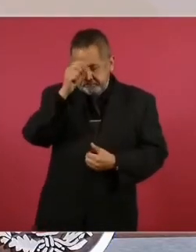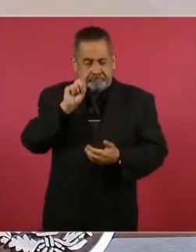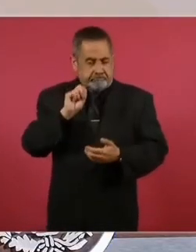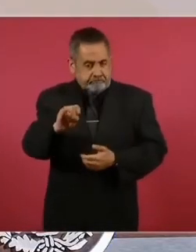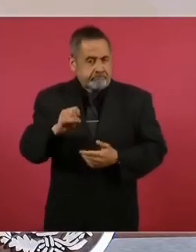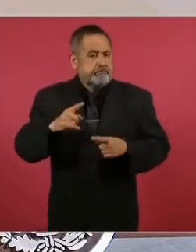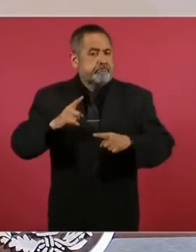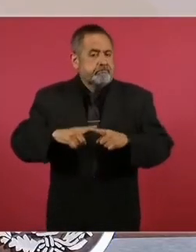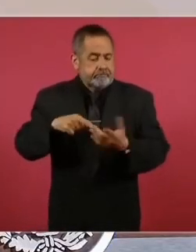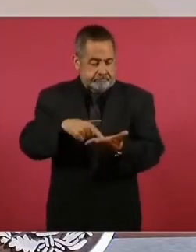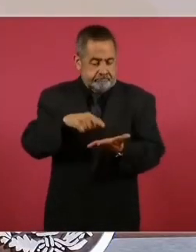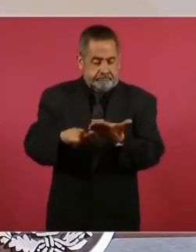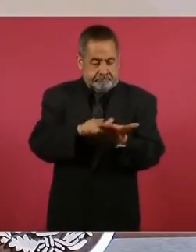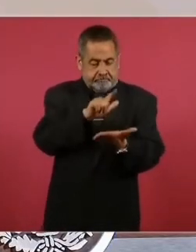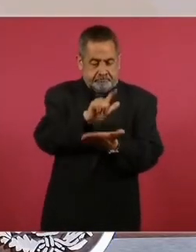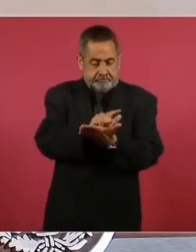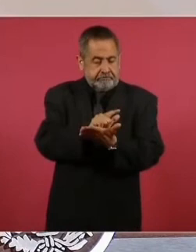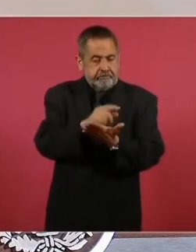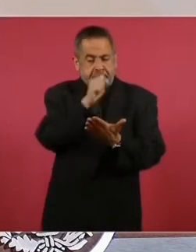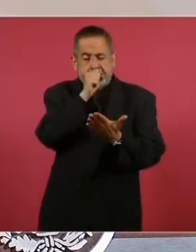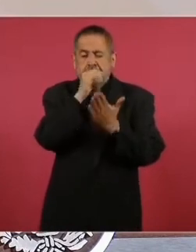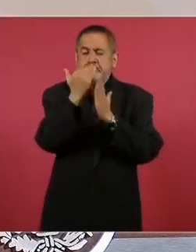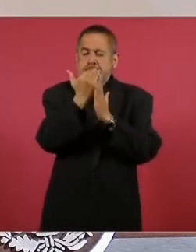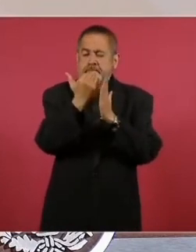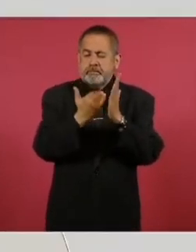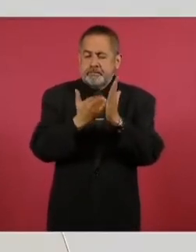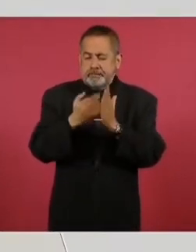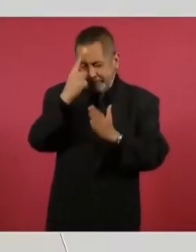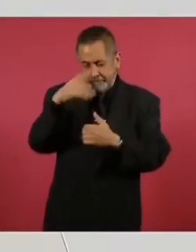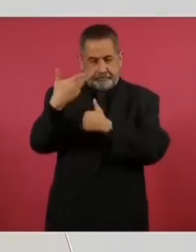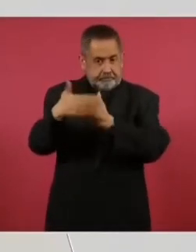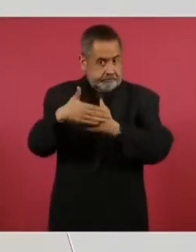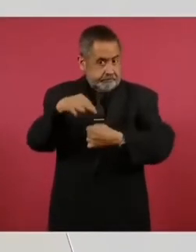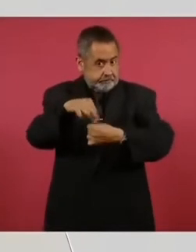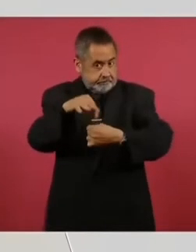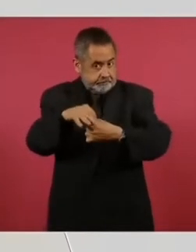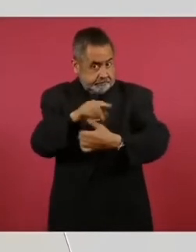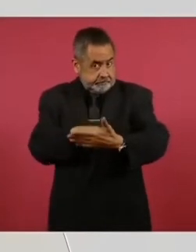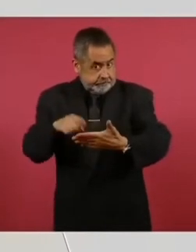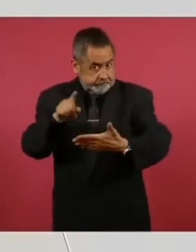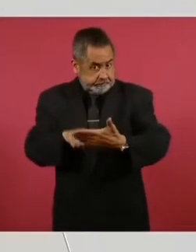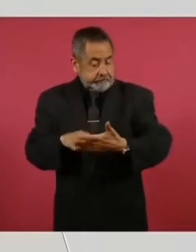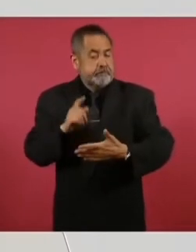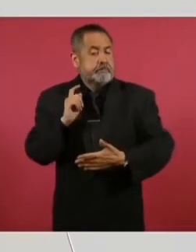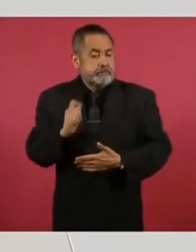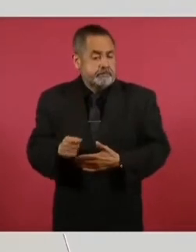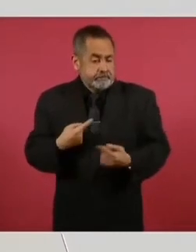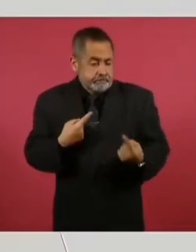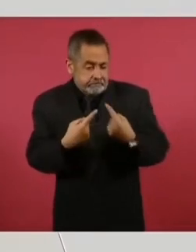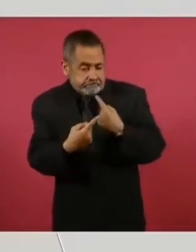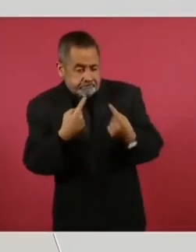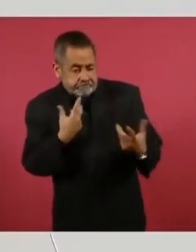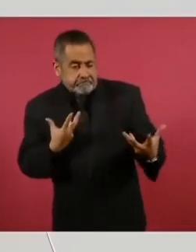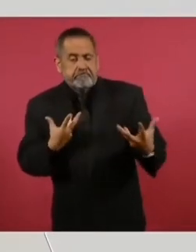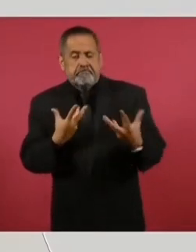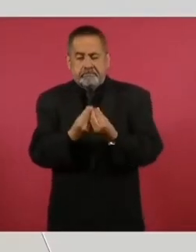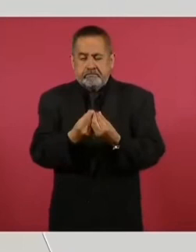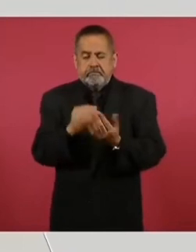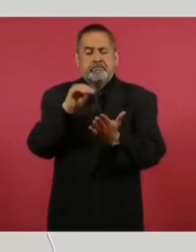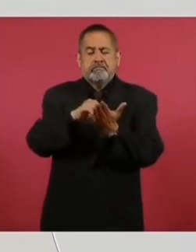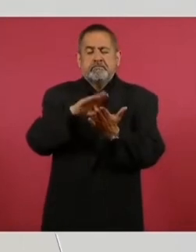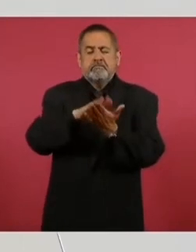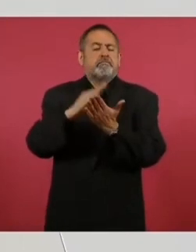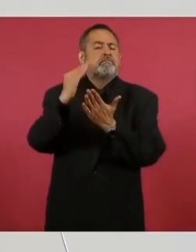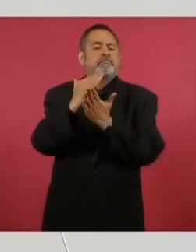señala la Ley General de Instituciones y Procedimientos Electorales, establecimos con este organismo un